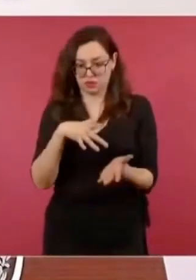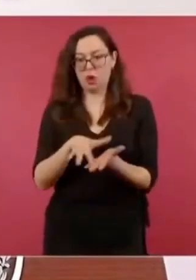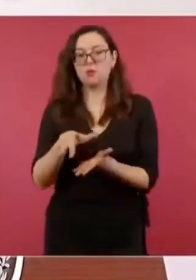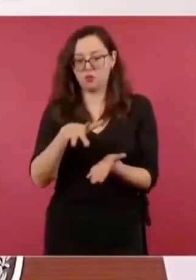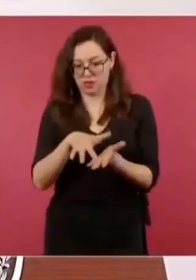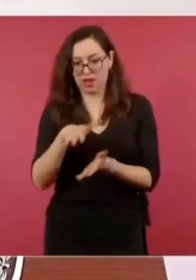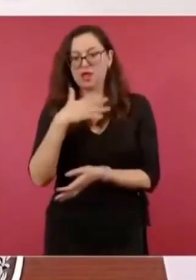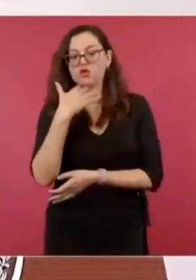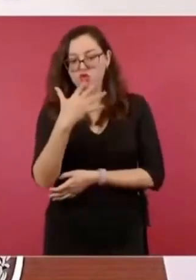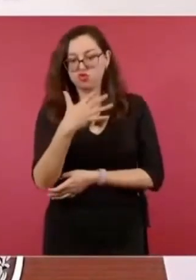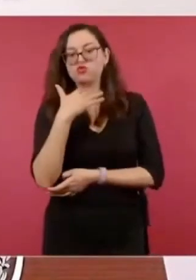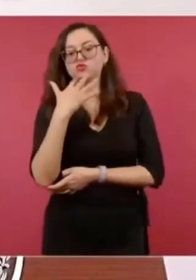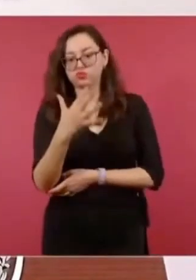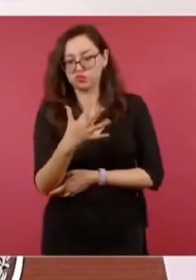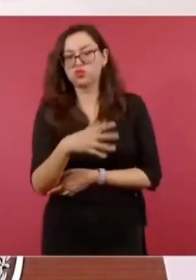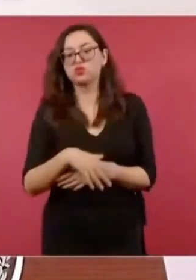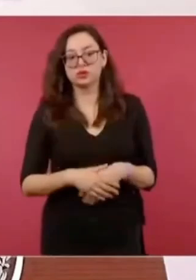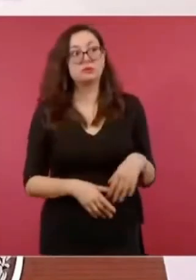corrupción,